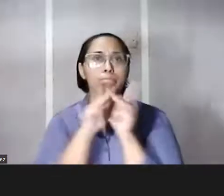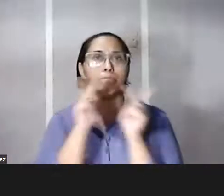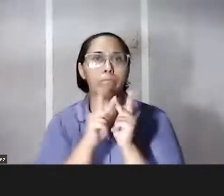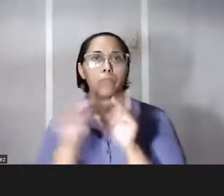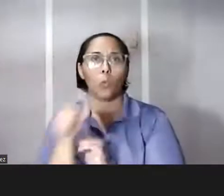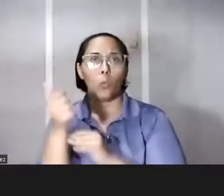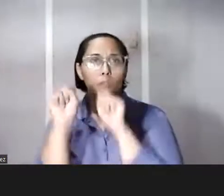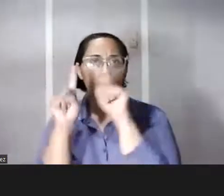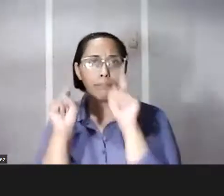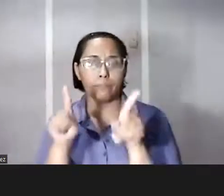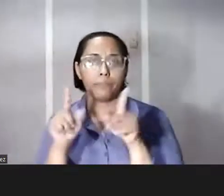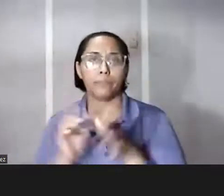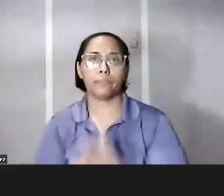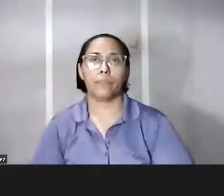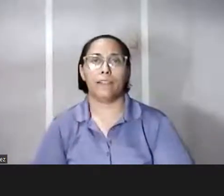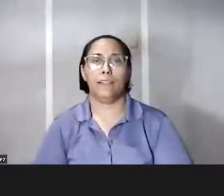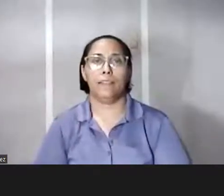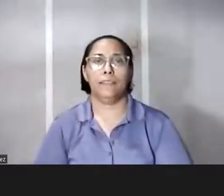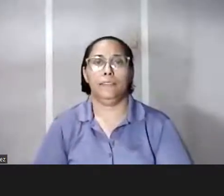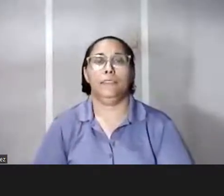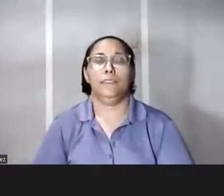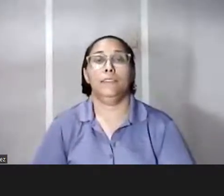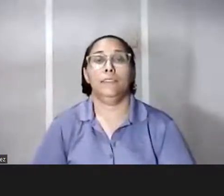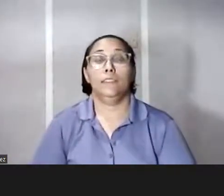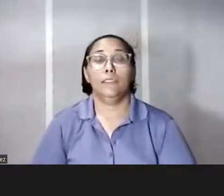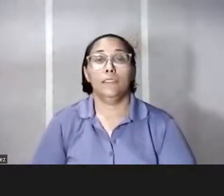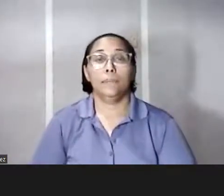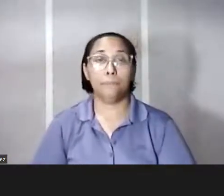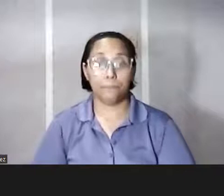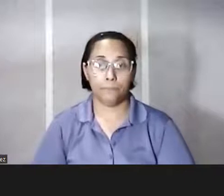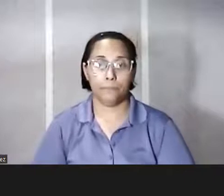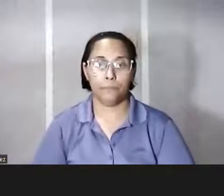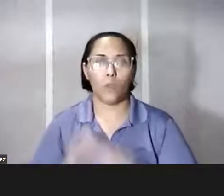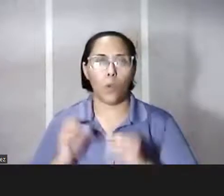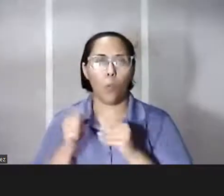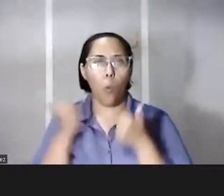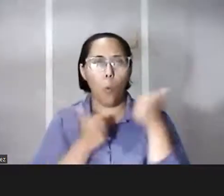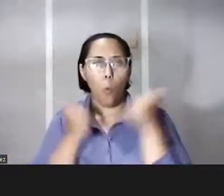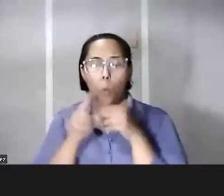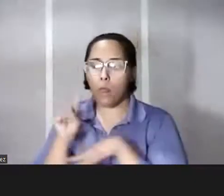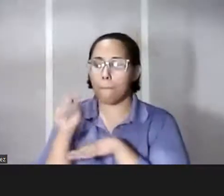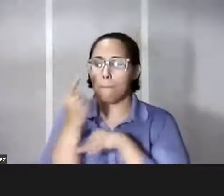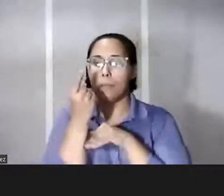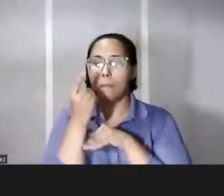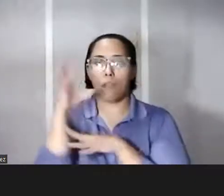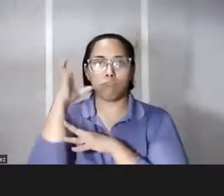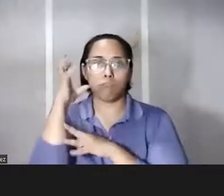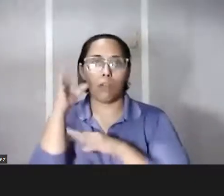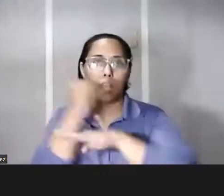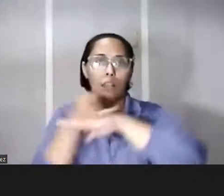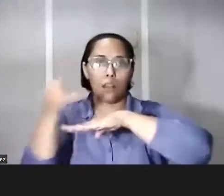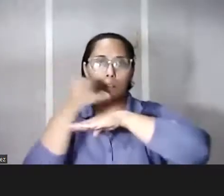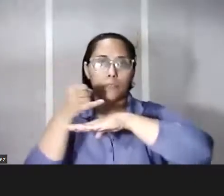de las preguntas que hacen es la siguiente ¿cuáles fueron las primeras estaciones de radio en la isla?